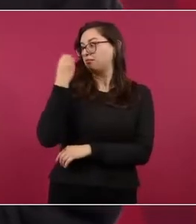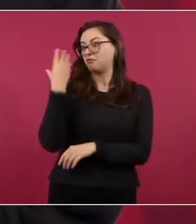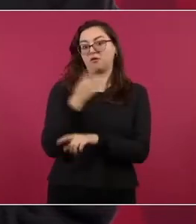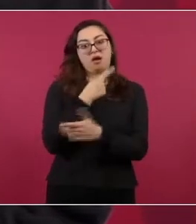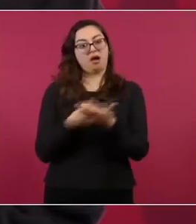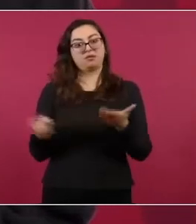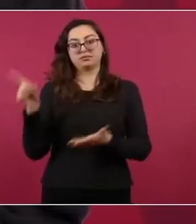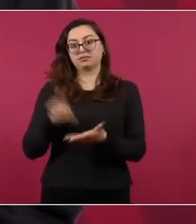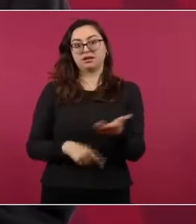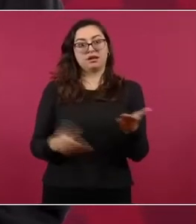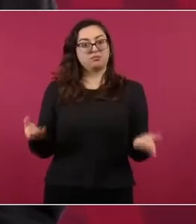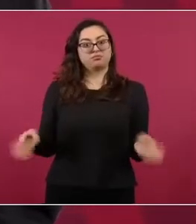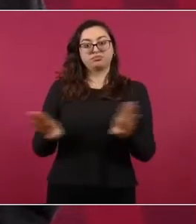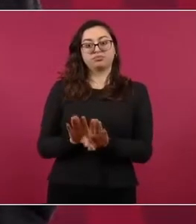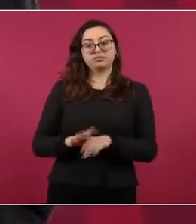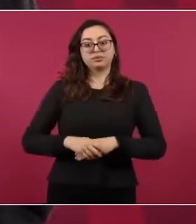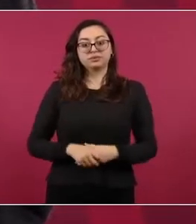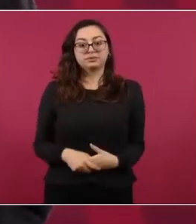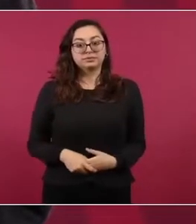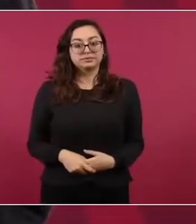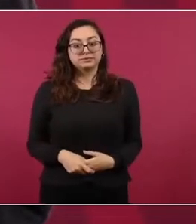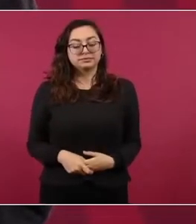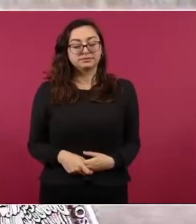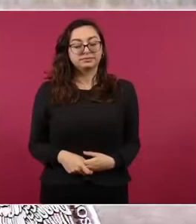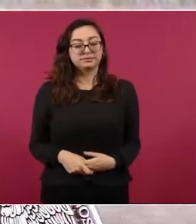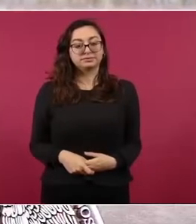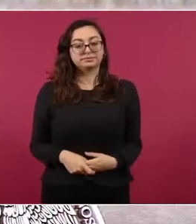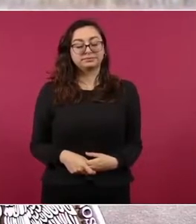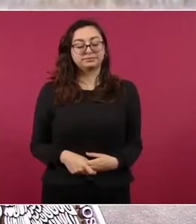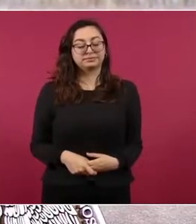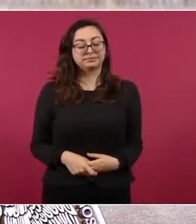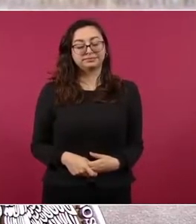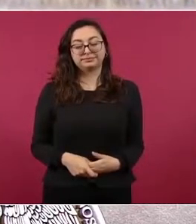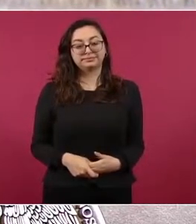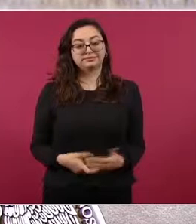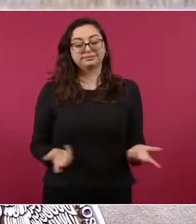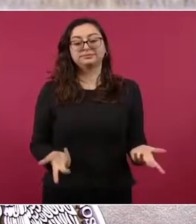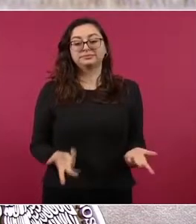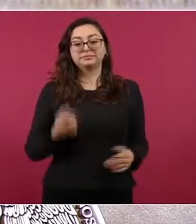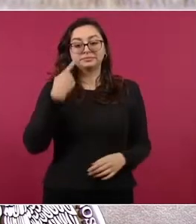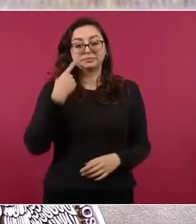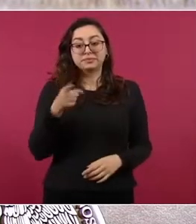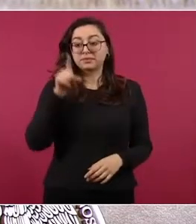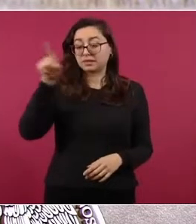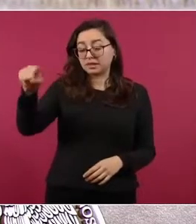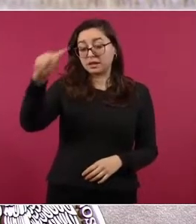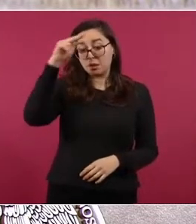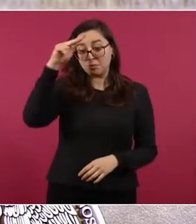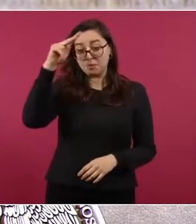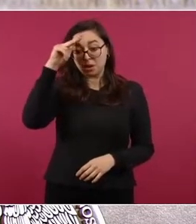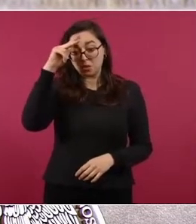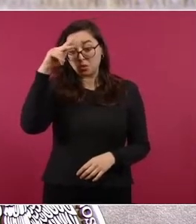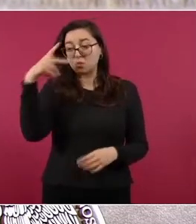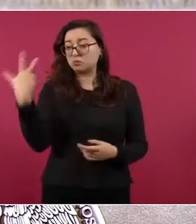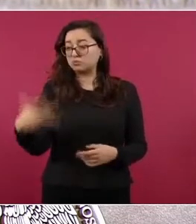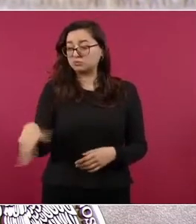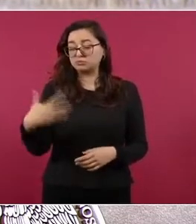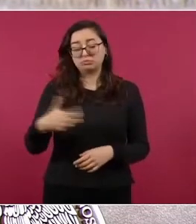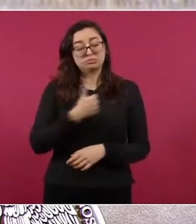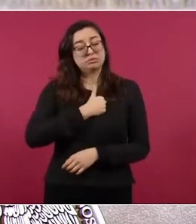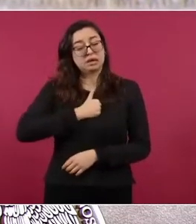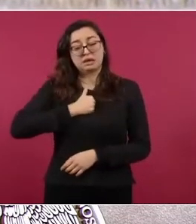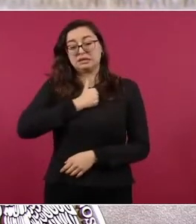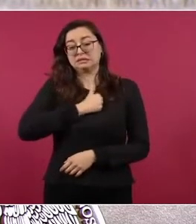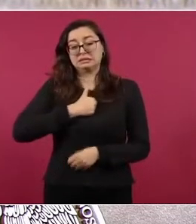El caso de Perú es muy lamentable. un país con un pueblo hermano